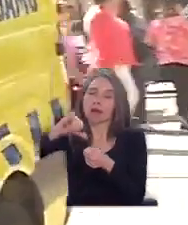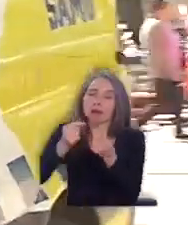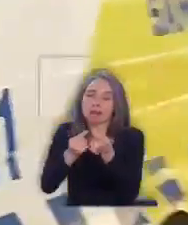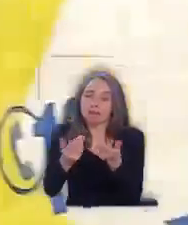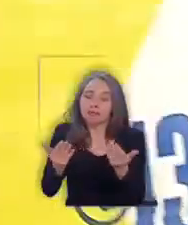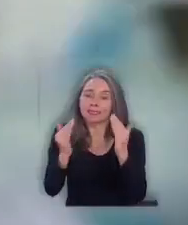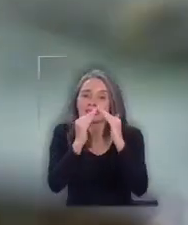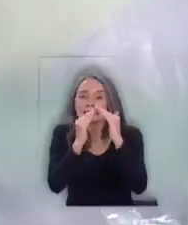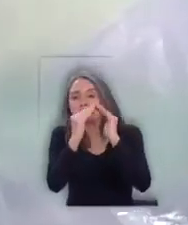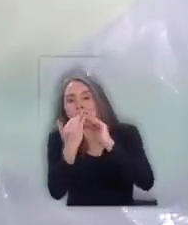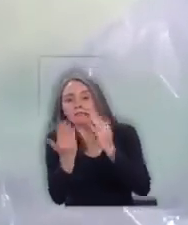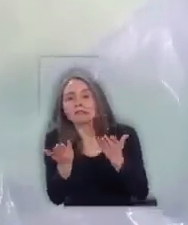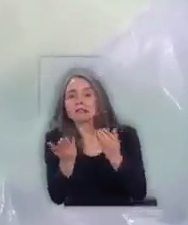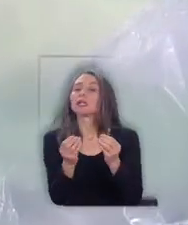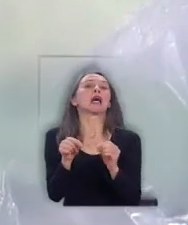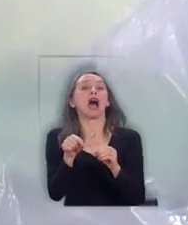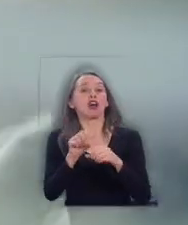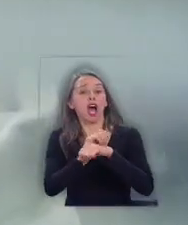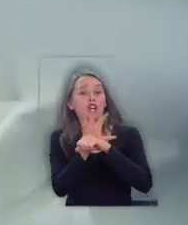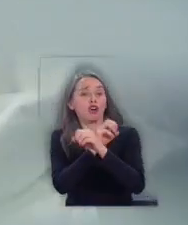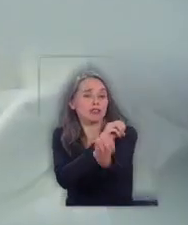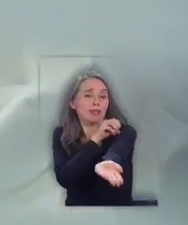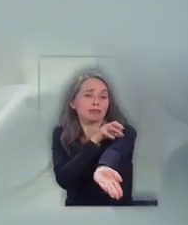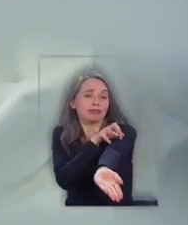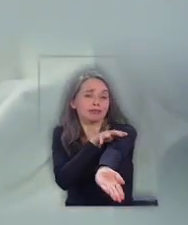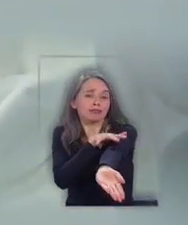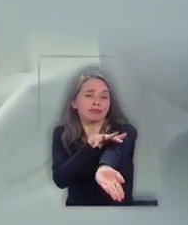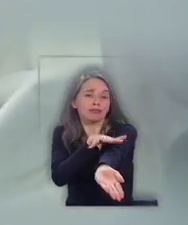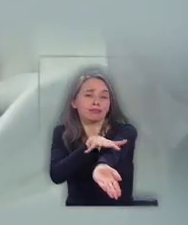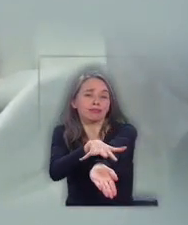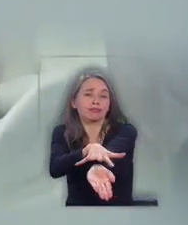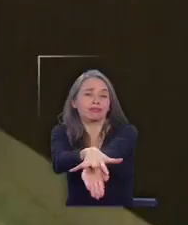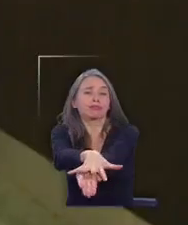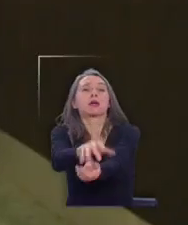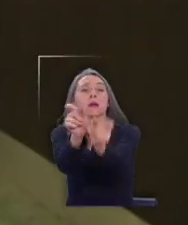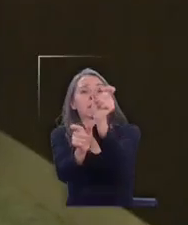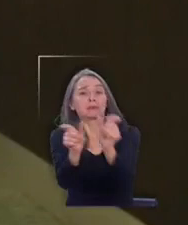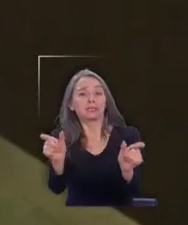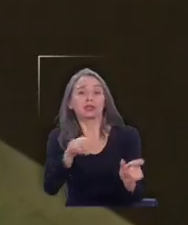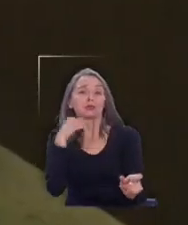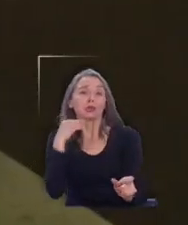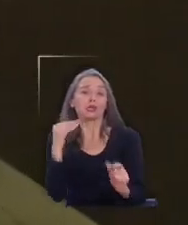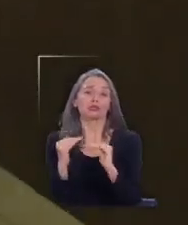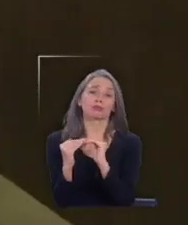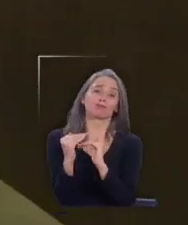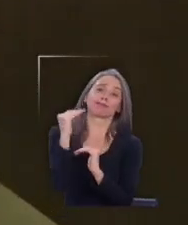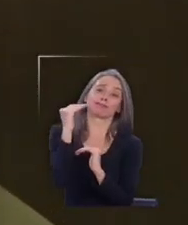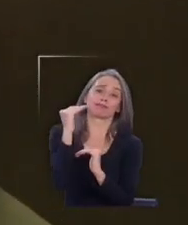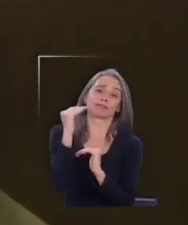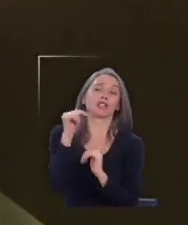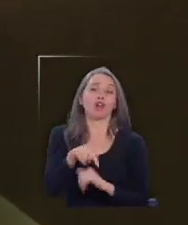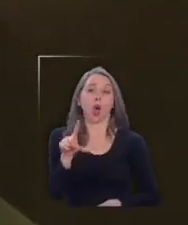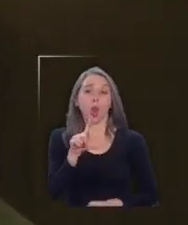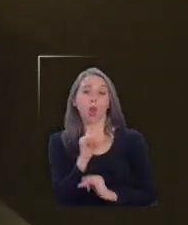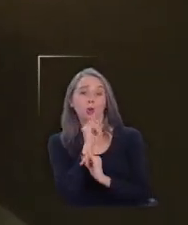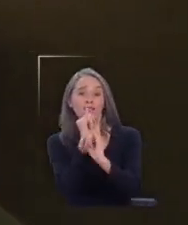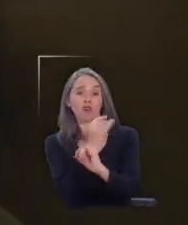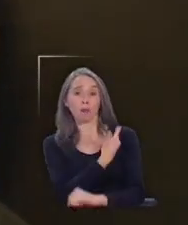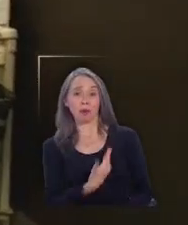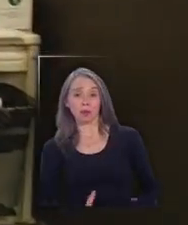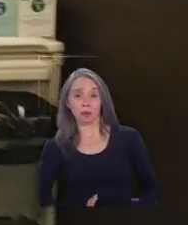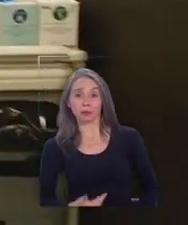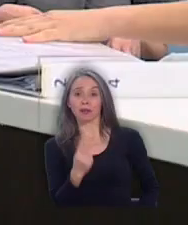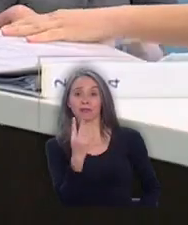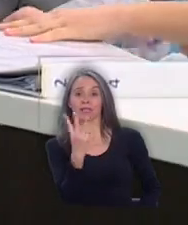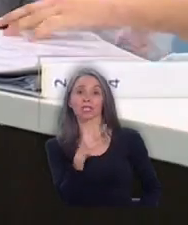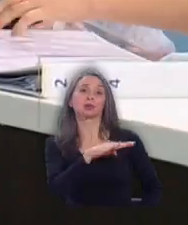El coronavirus sigue desplegándose por Chile y lamentablemente el número de fallecidos crece. En el reporte de este lunes se informaron 23